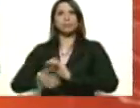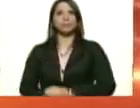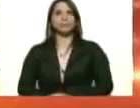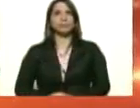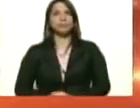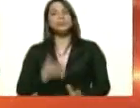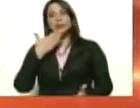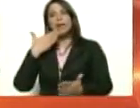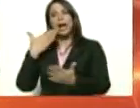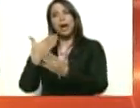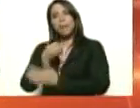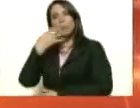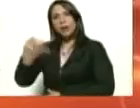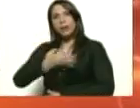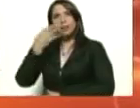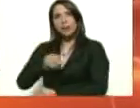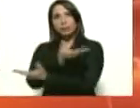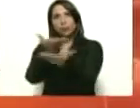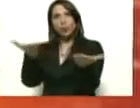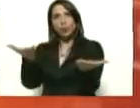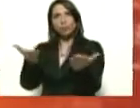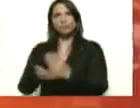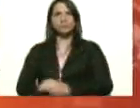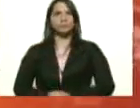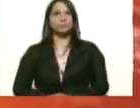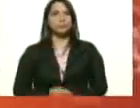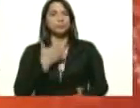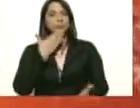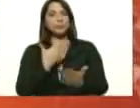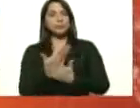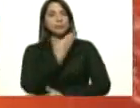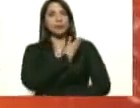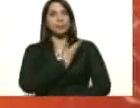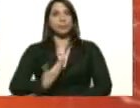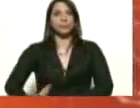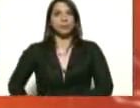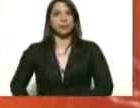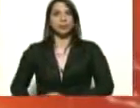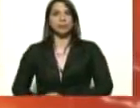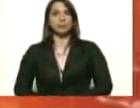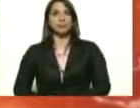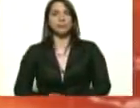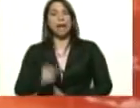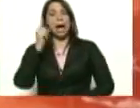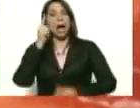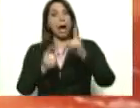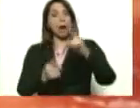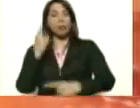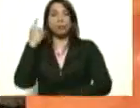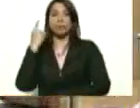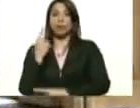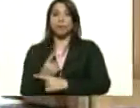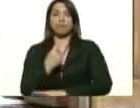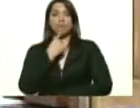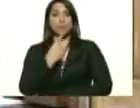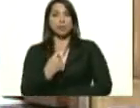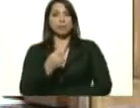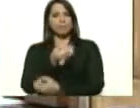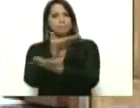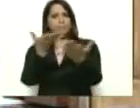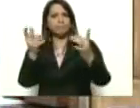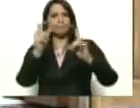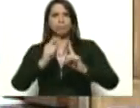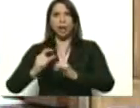Gracias. Buenas tardes a todos. Gracias, presidente. Si algo debemos destacar también de sus palabras